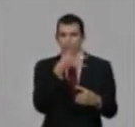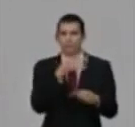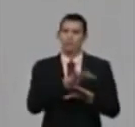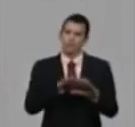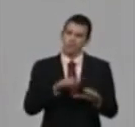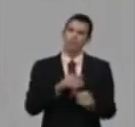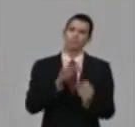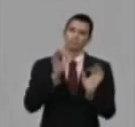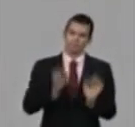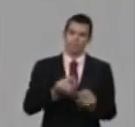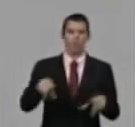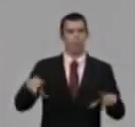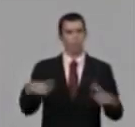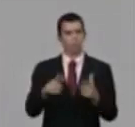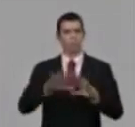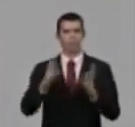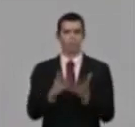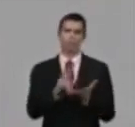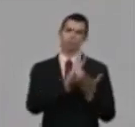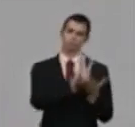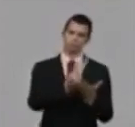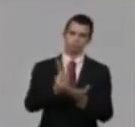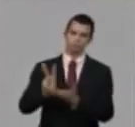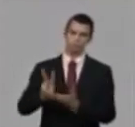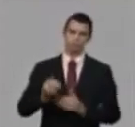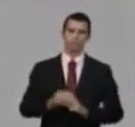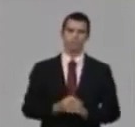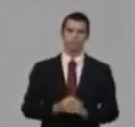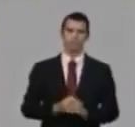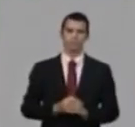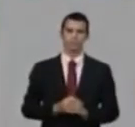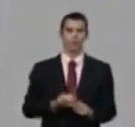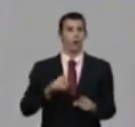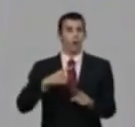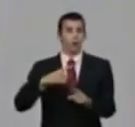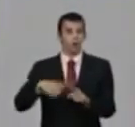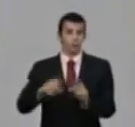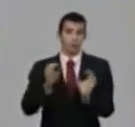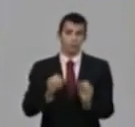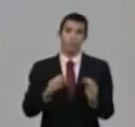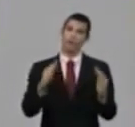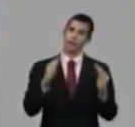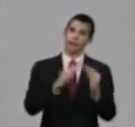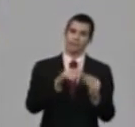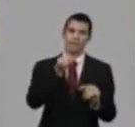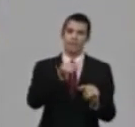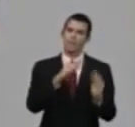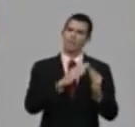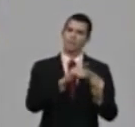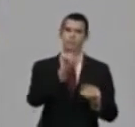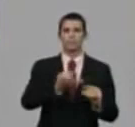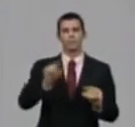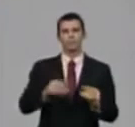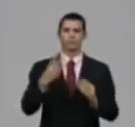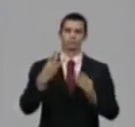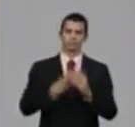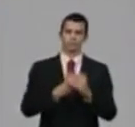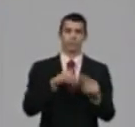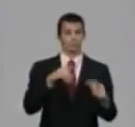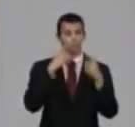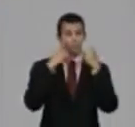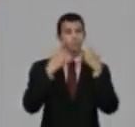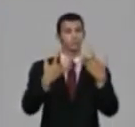se incluyen aquí a los núcleos que tienen personas con discapacidad. Eso es importante. Están cumpliendo